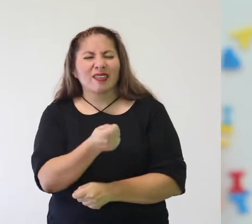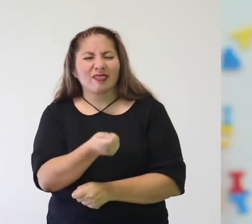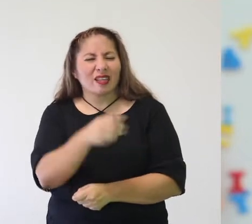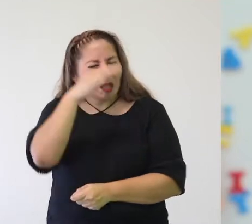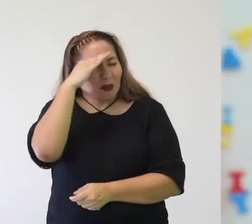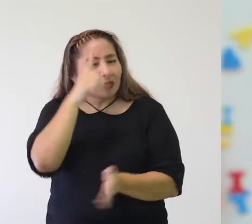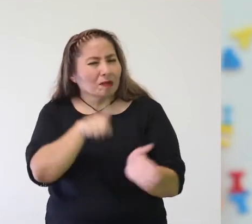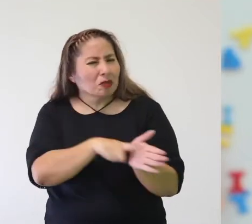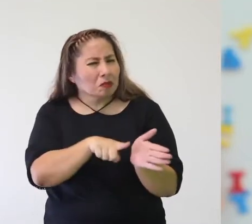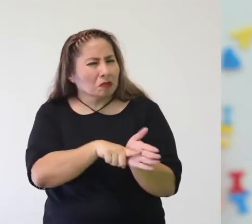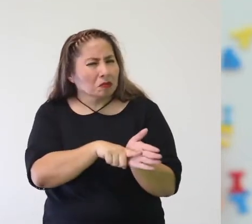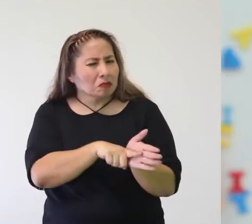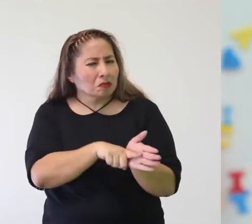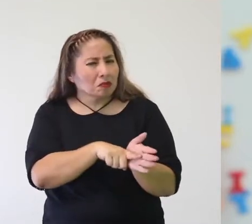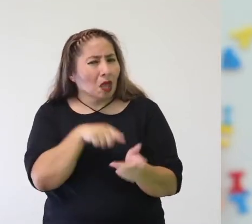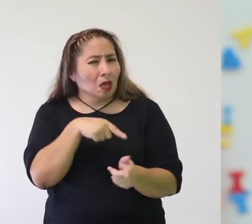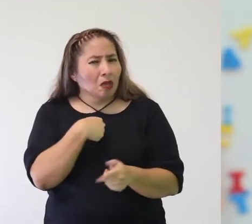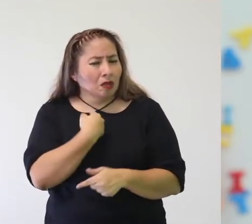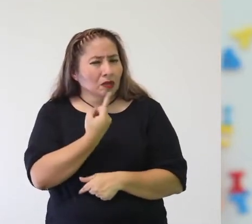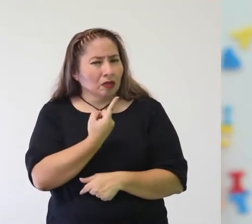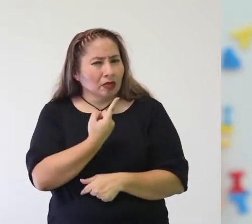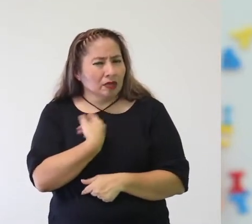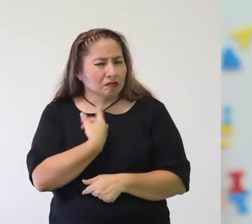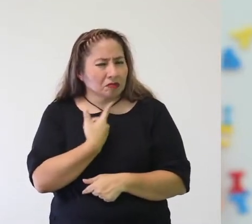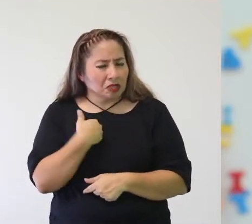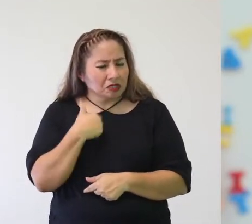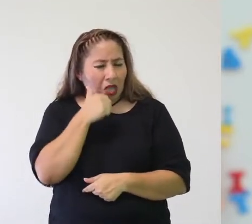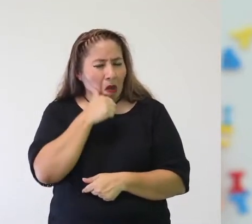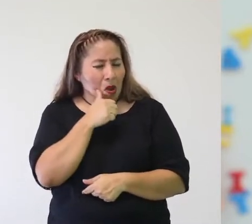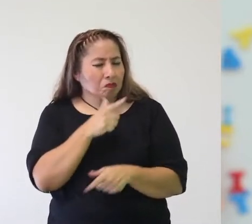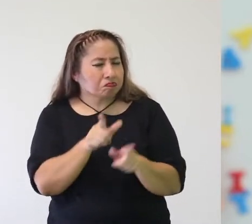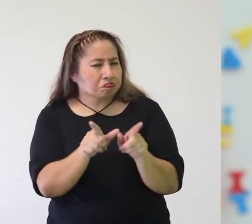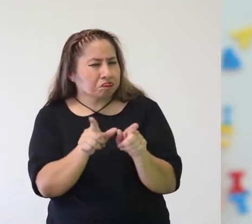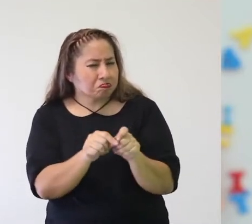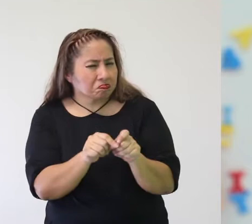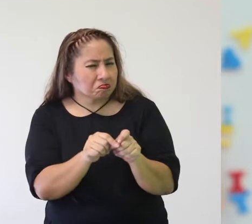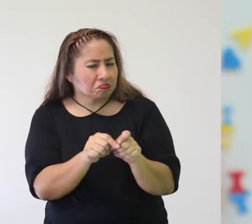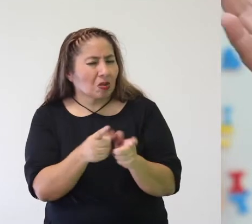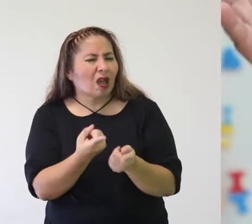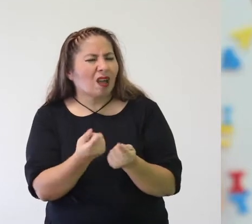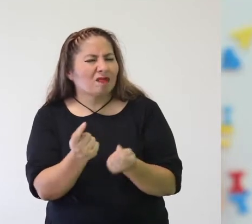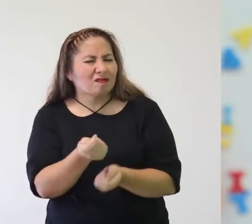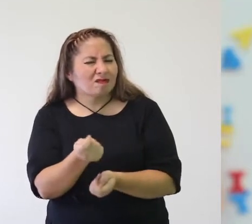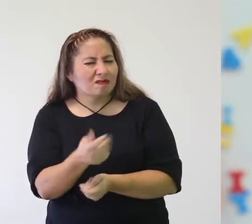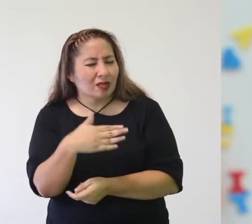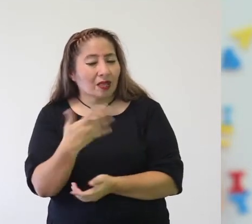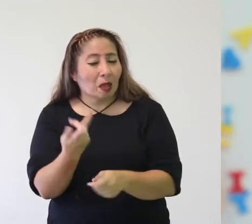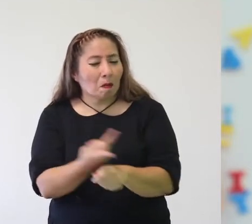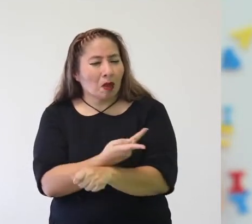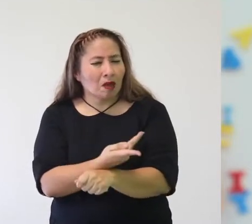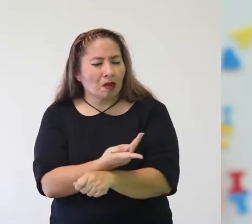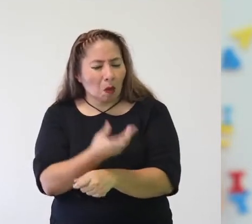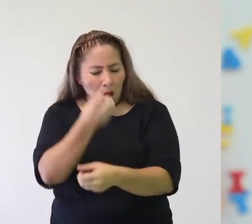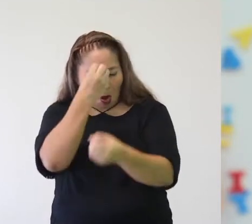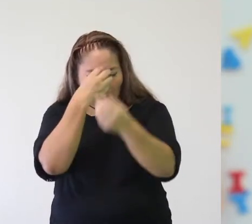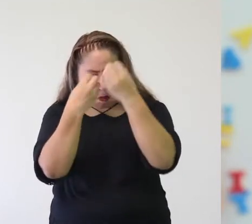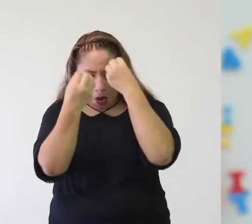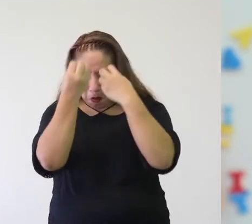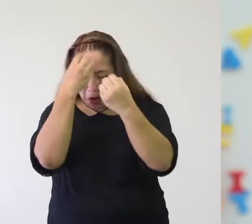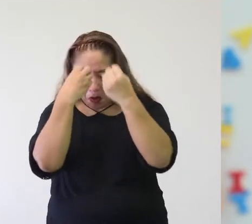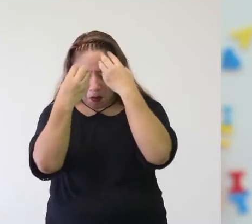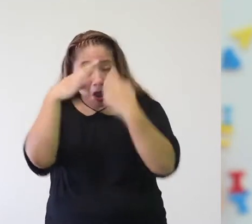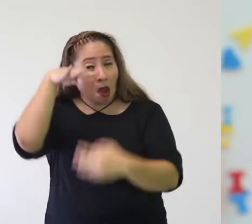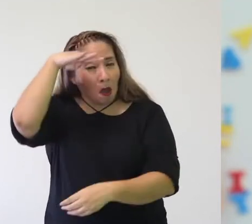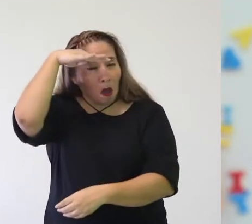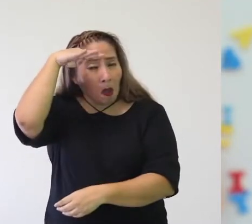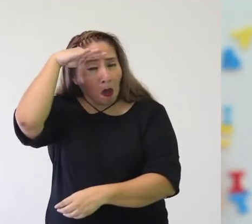negativo es un pensamiento automático, breve y sencillo, que viene a bombardear nuestra mente.